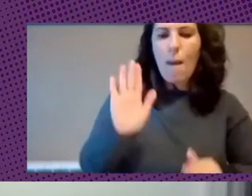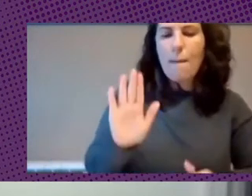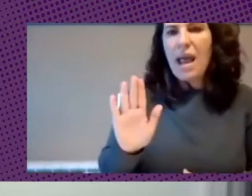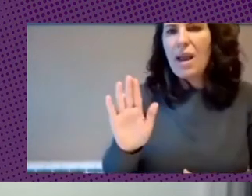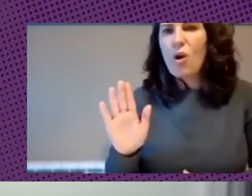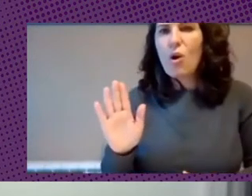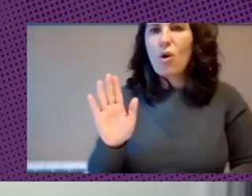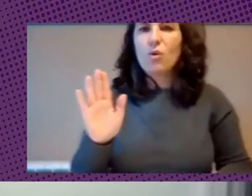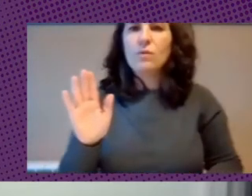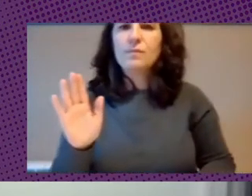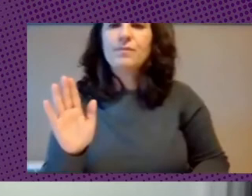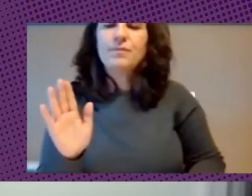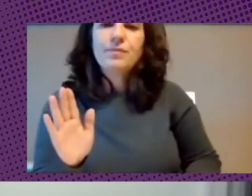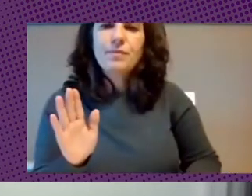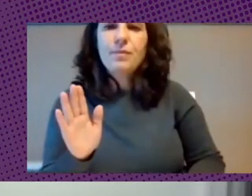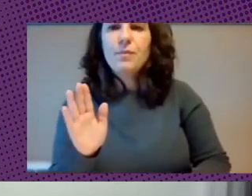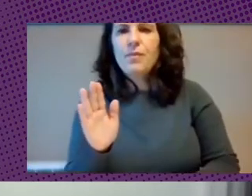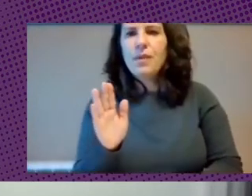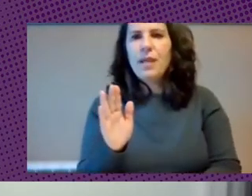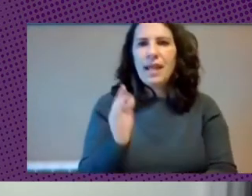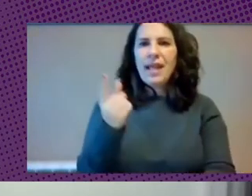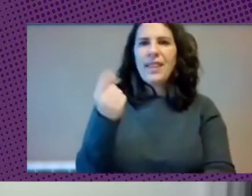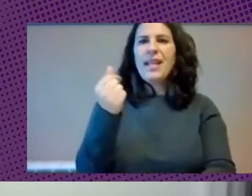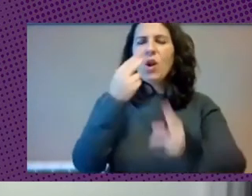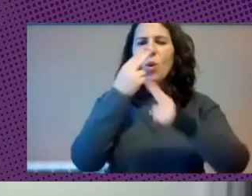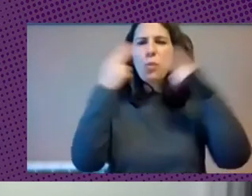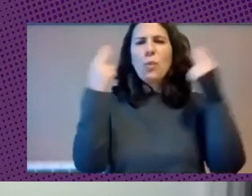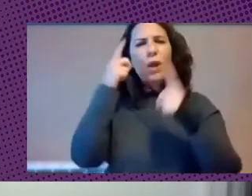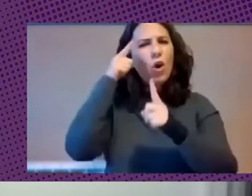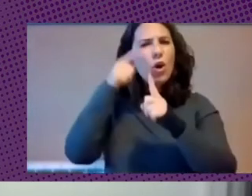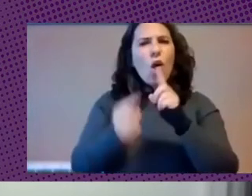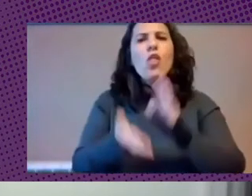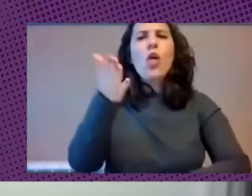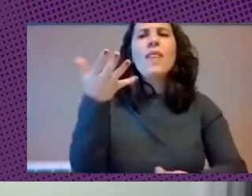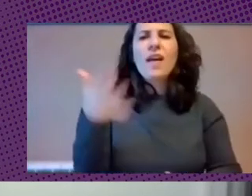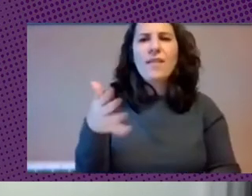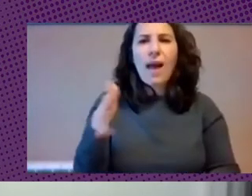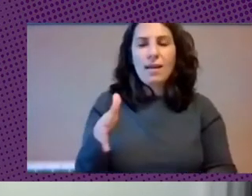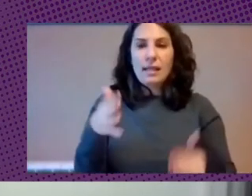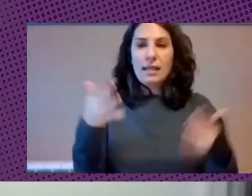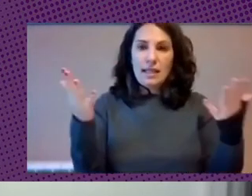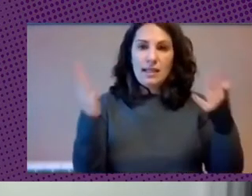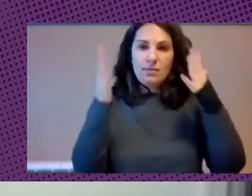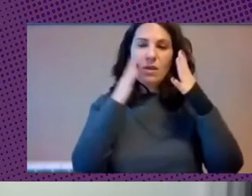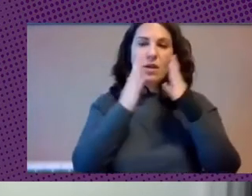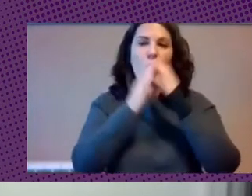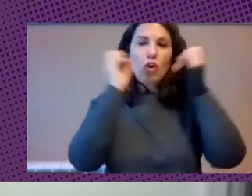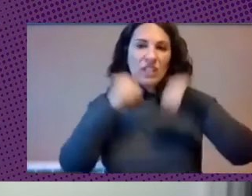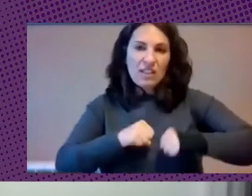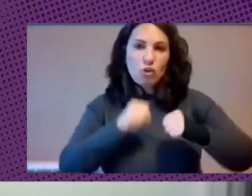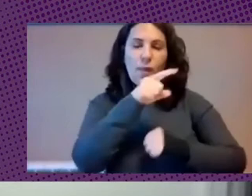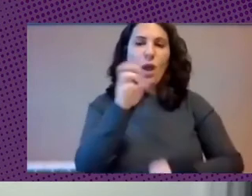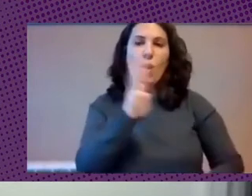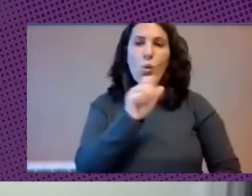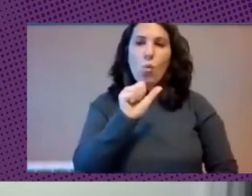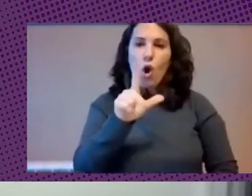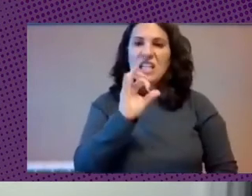se gusta ese dinero público, dónde va. Y la lógica del consenso de Wall Street que estaba